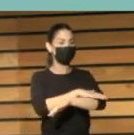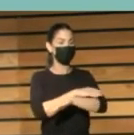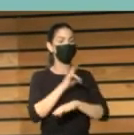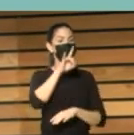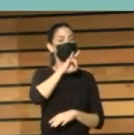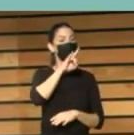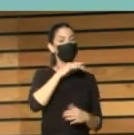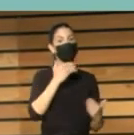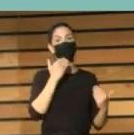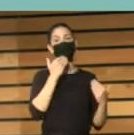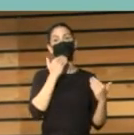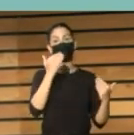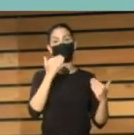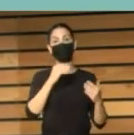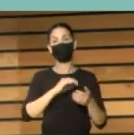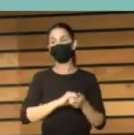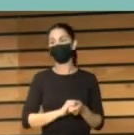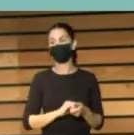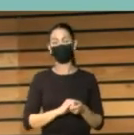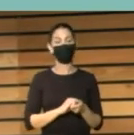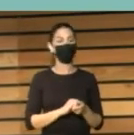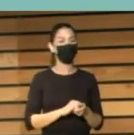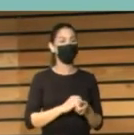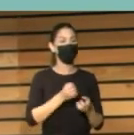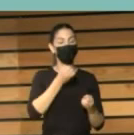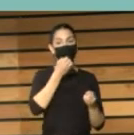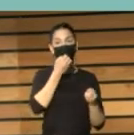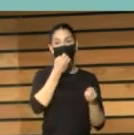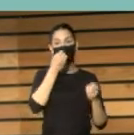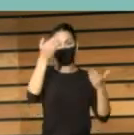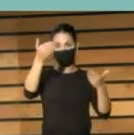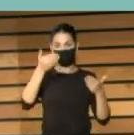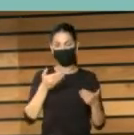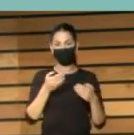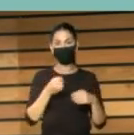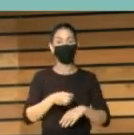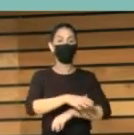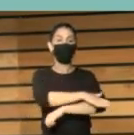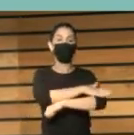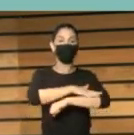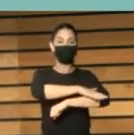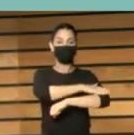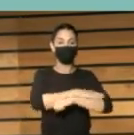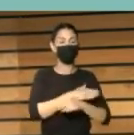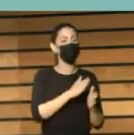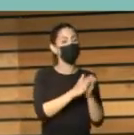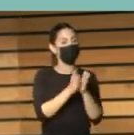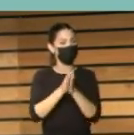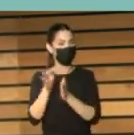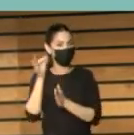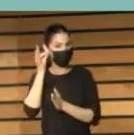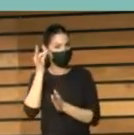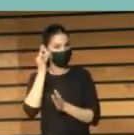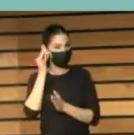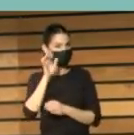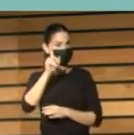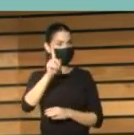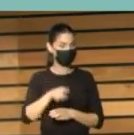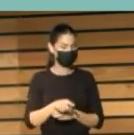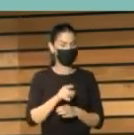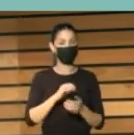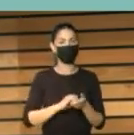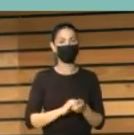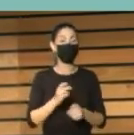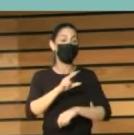Gracias, Clara. Bueno, doy la bienvenida al Ministerio, doy las gracias a mis compañeras del Ayuntamiento de Las Palmas, en Carna Galván, Guacimara Medina, del